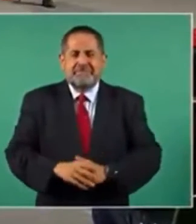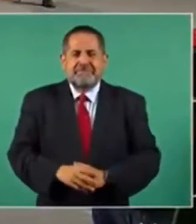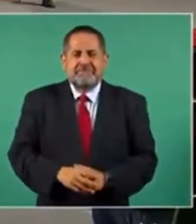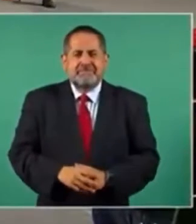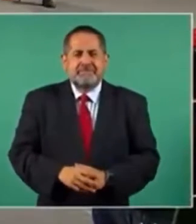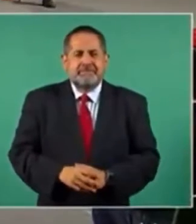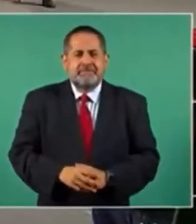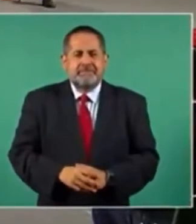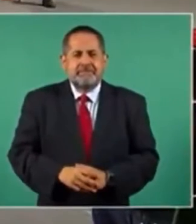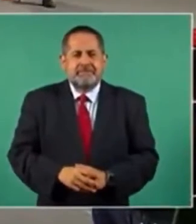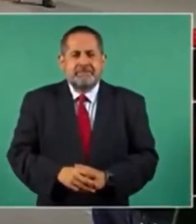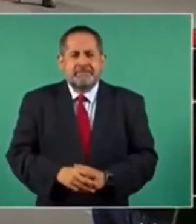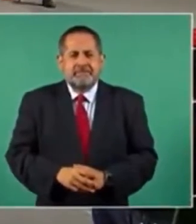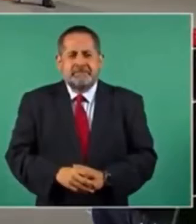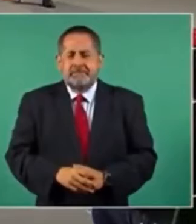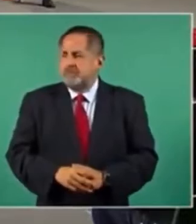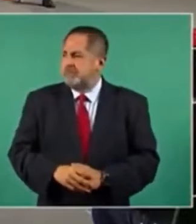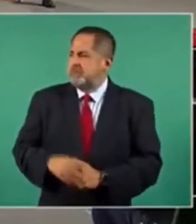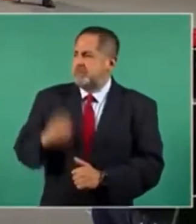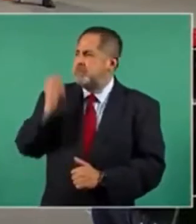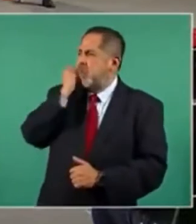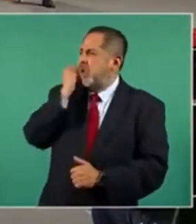Hazle como quieras, Andrés Manuel.